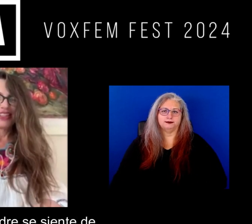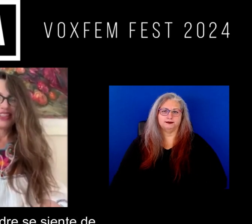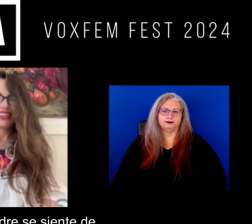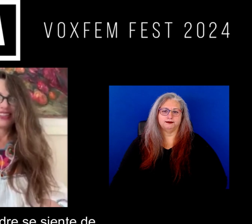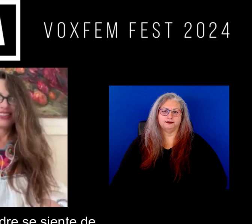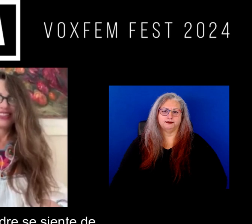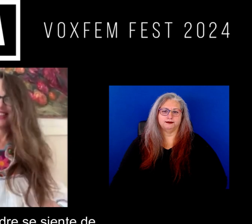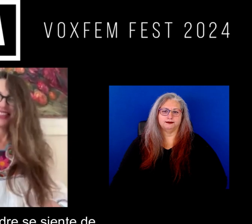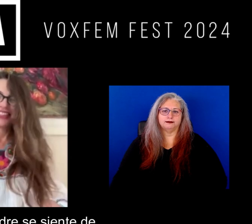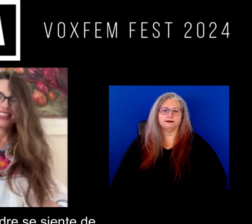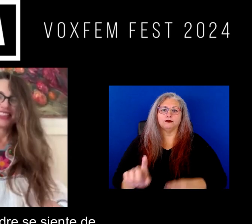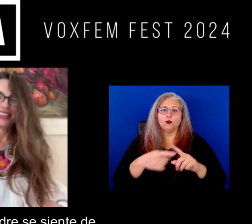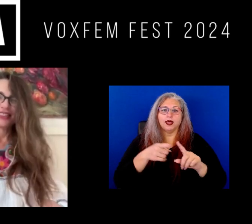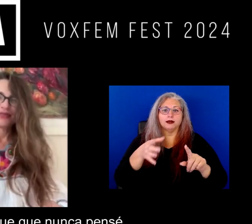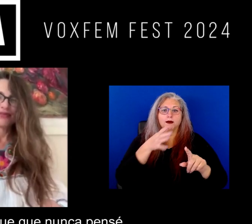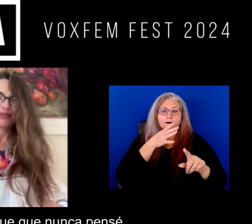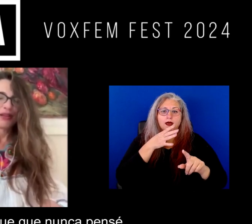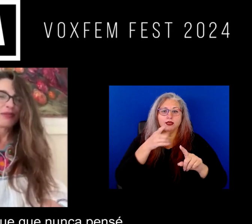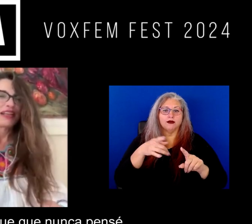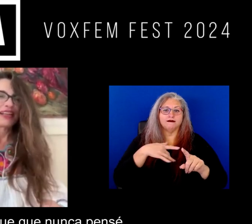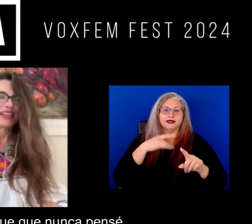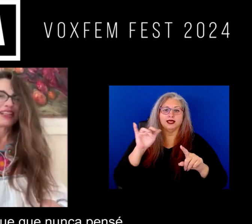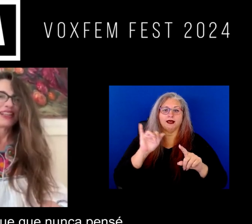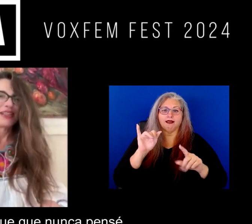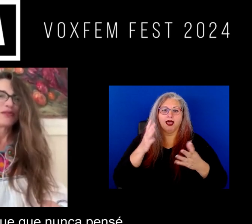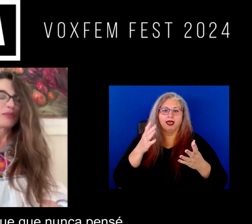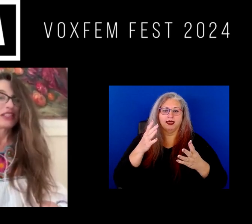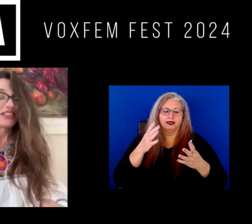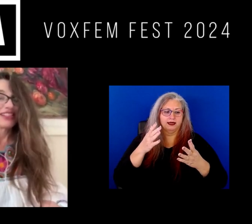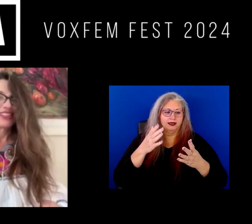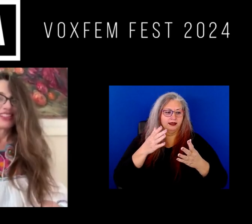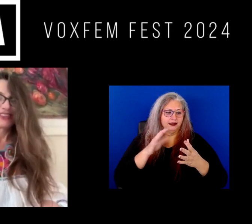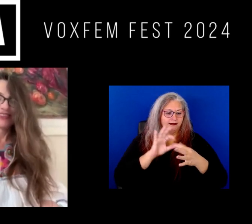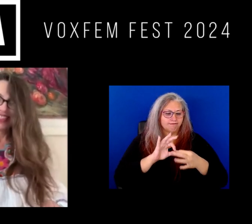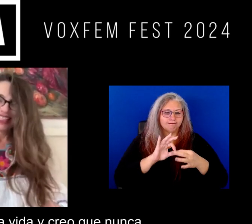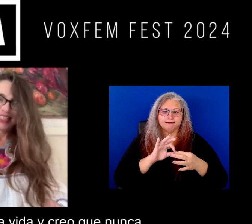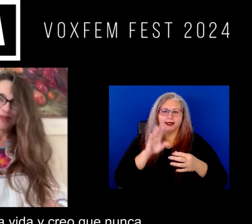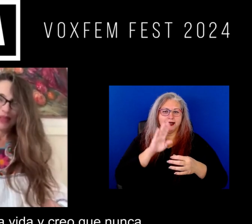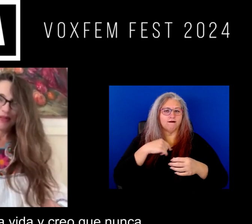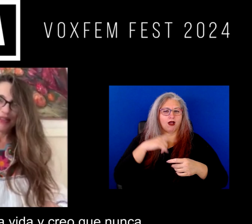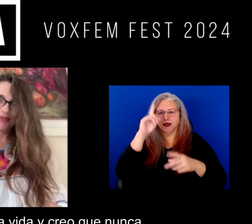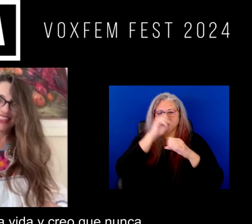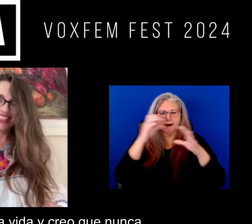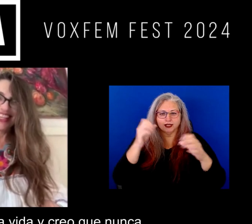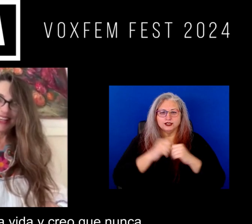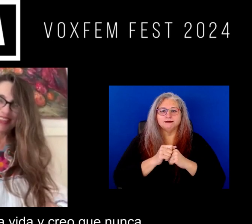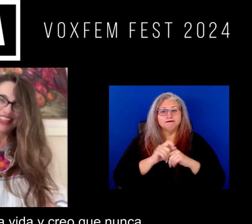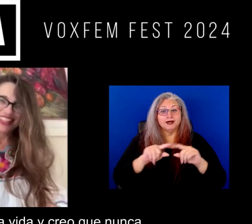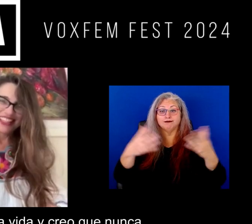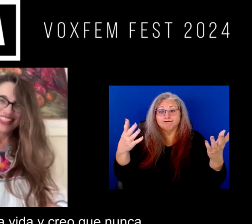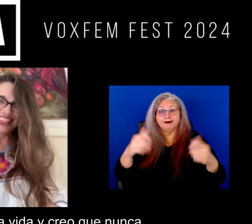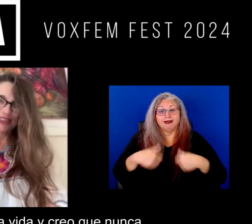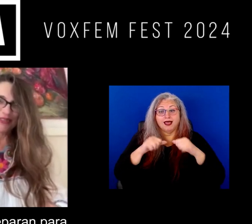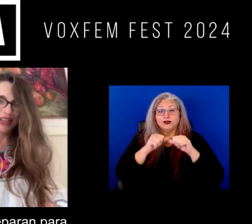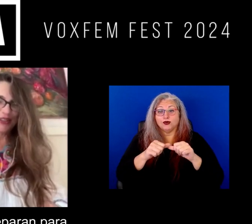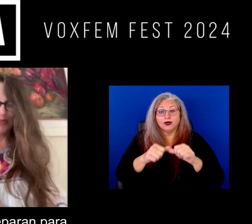una madre se siente de una manera que nunca pensé. Pero bueno, sigue la vida